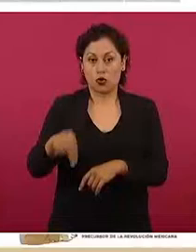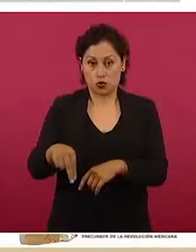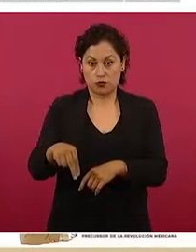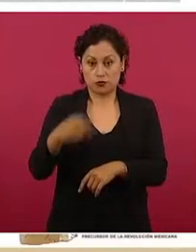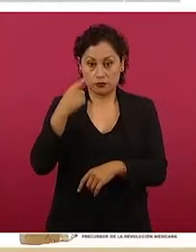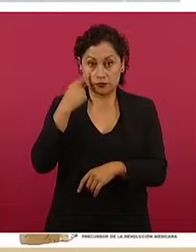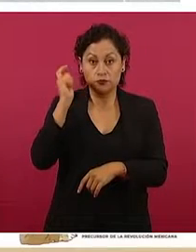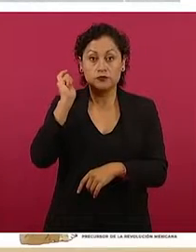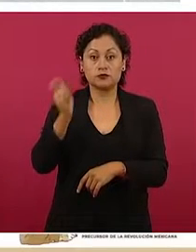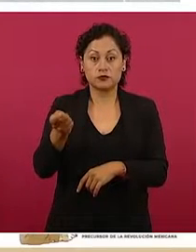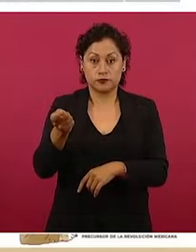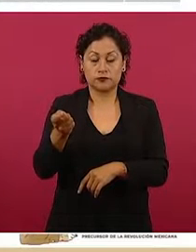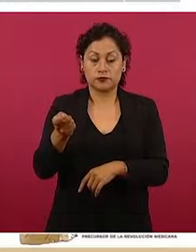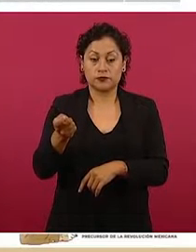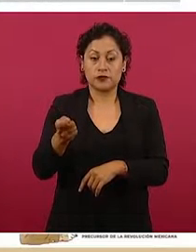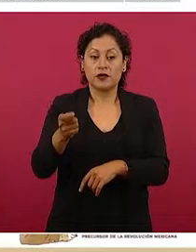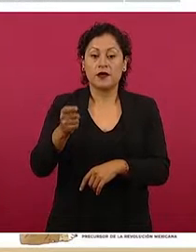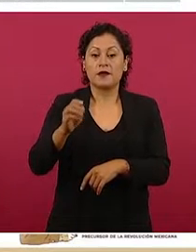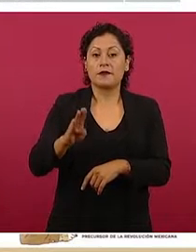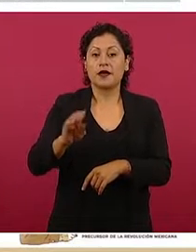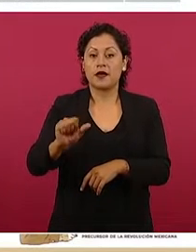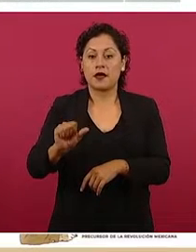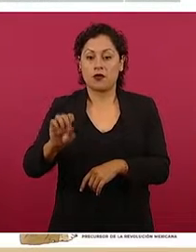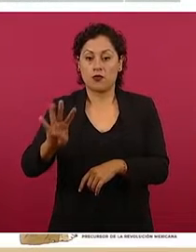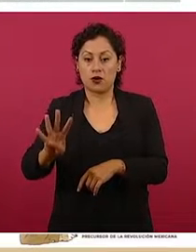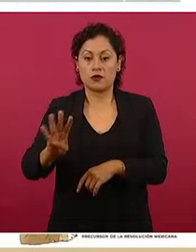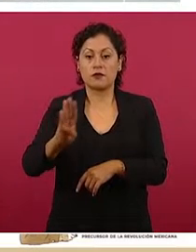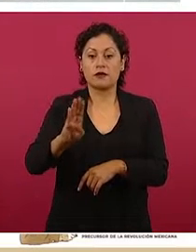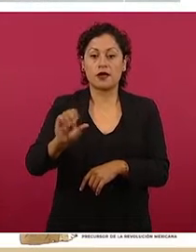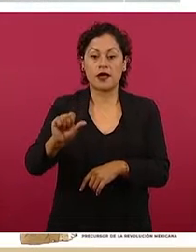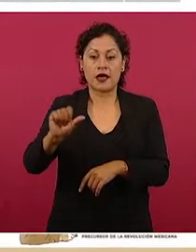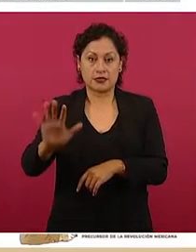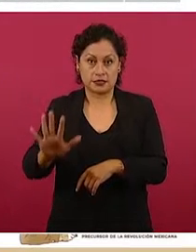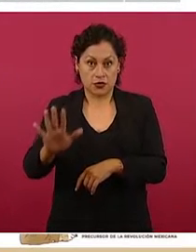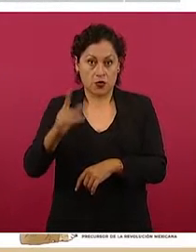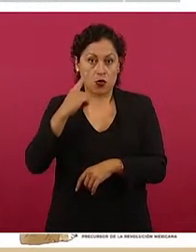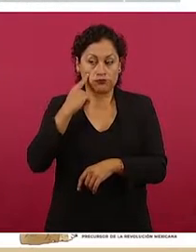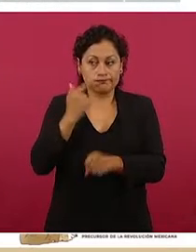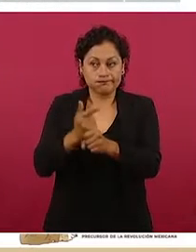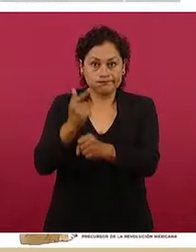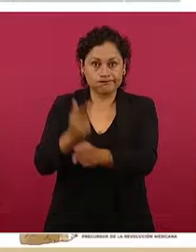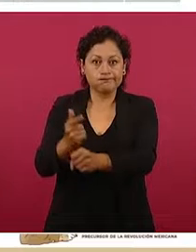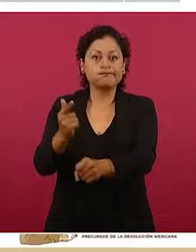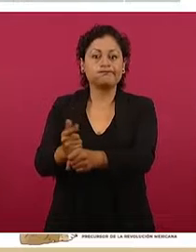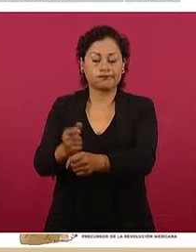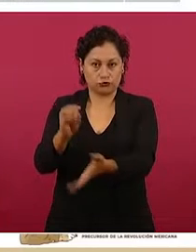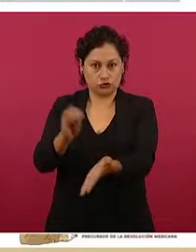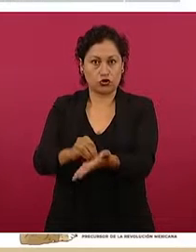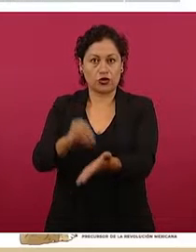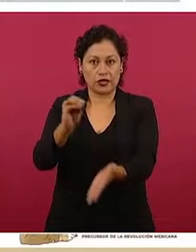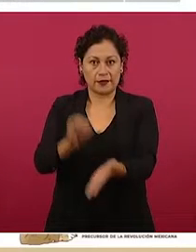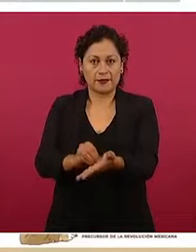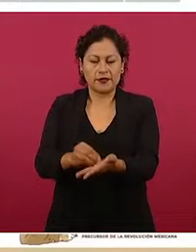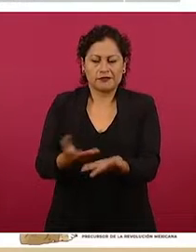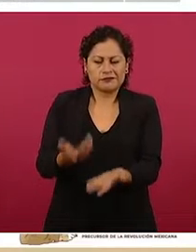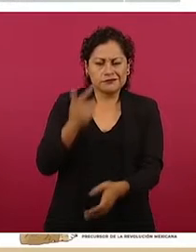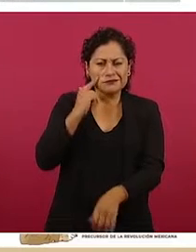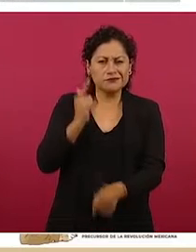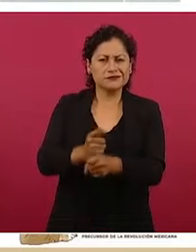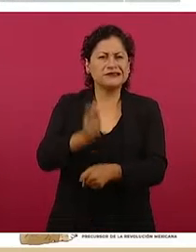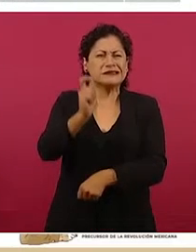predominan las variantes VA4 y VA5 y esto lo que quiere decir es que lo que se espera es una enfermedad